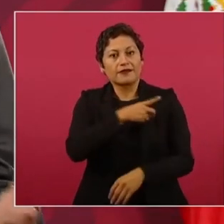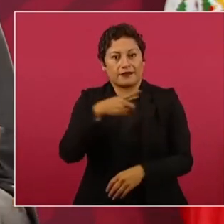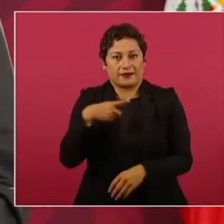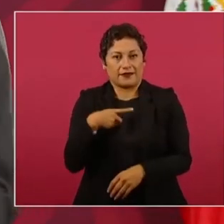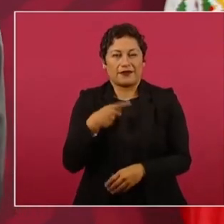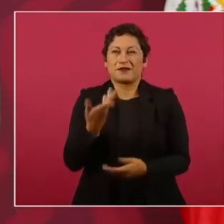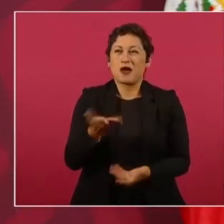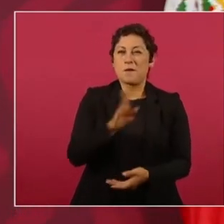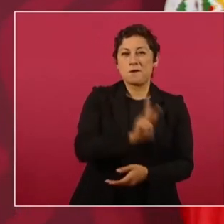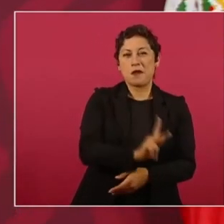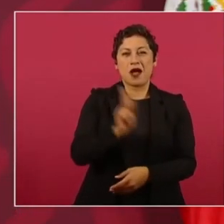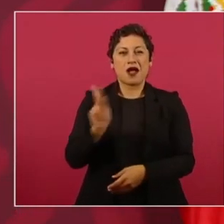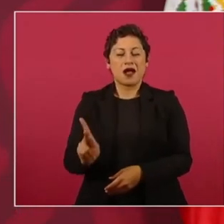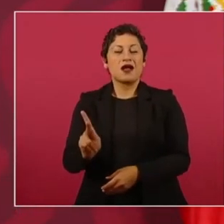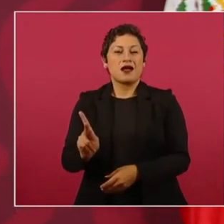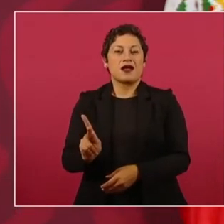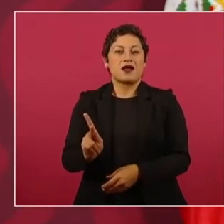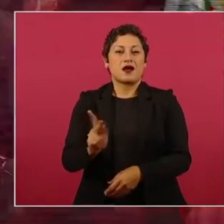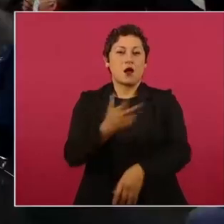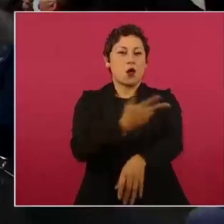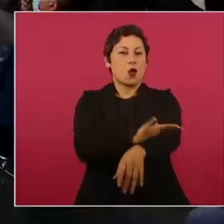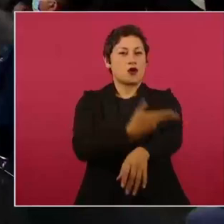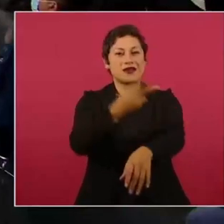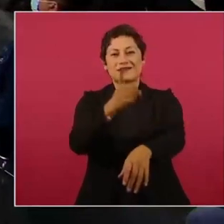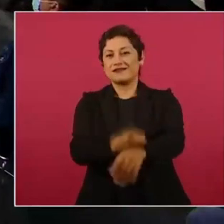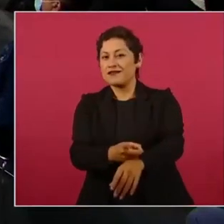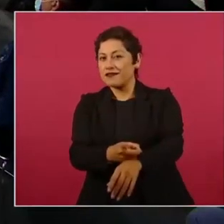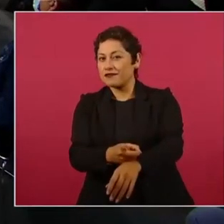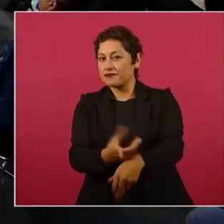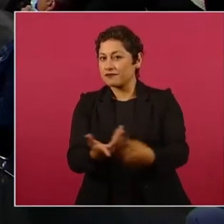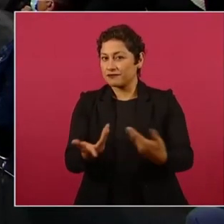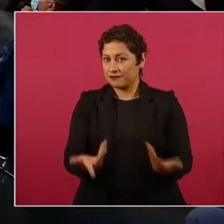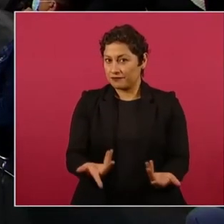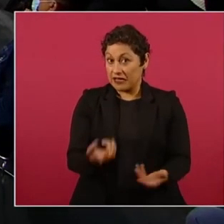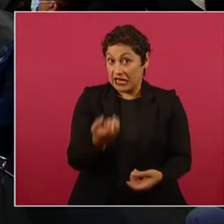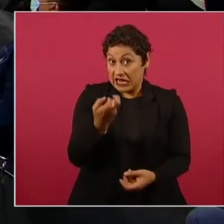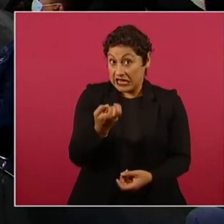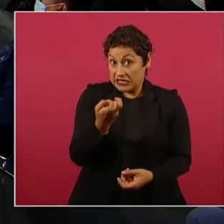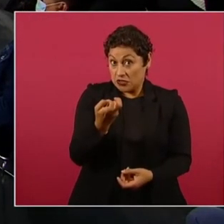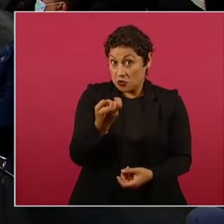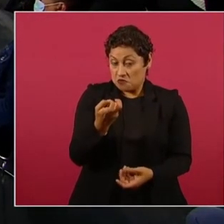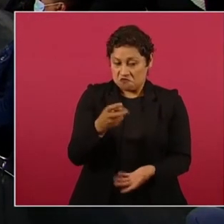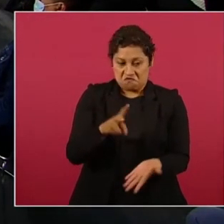honestidad, son principios